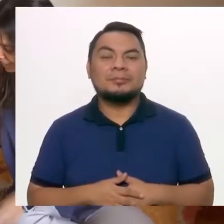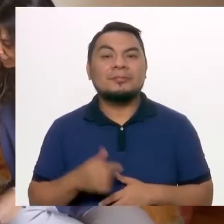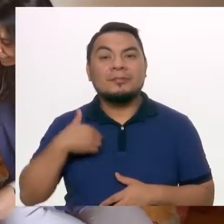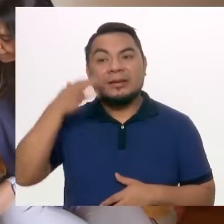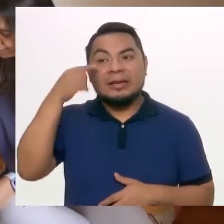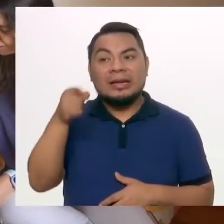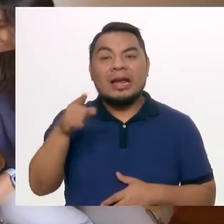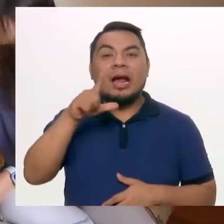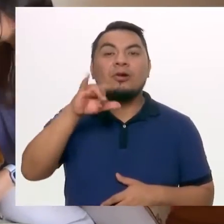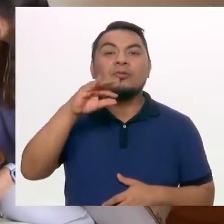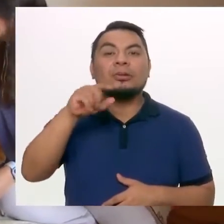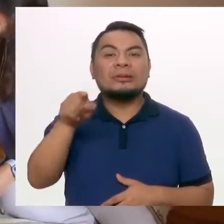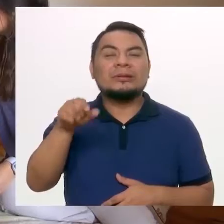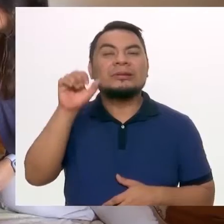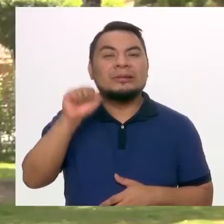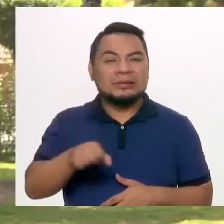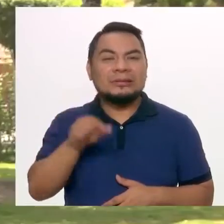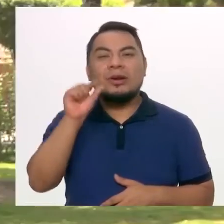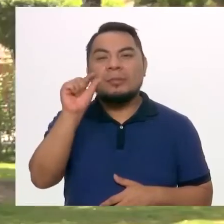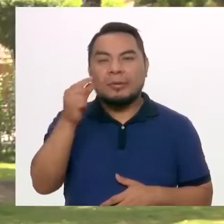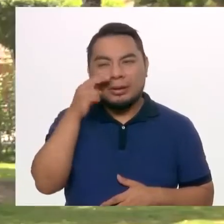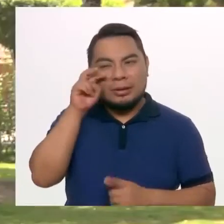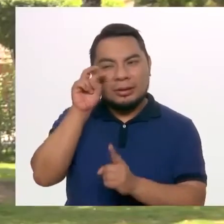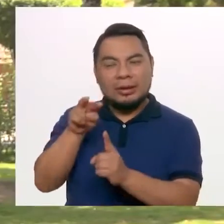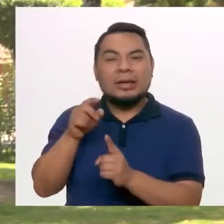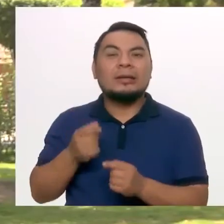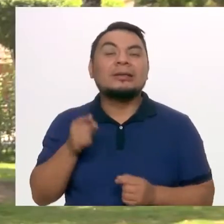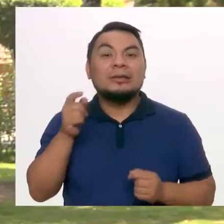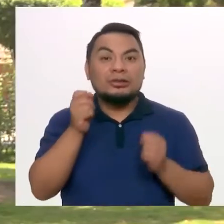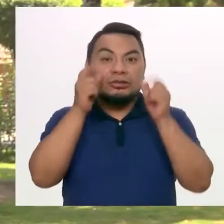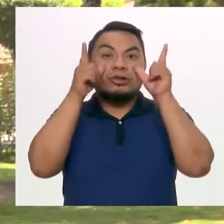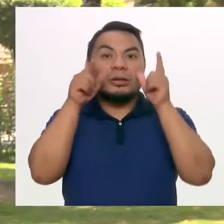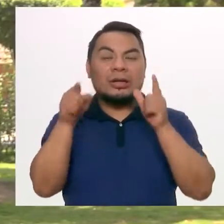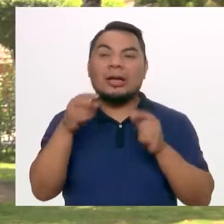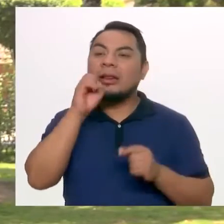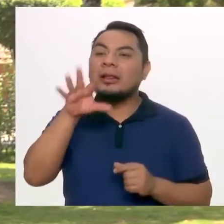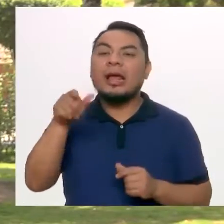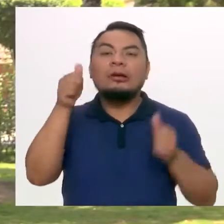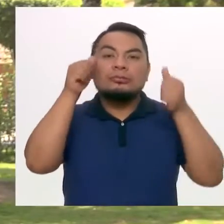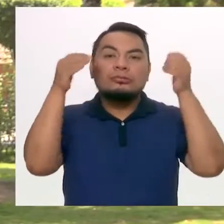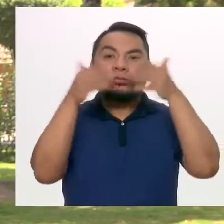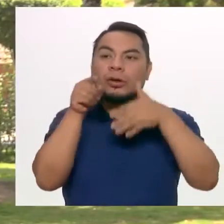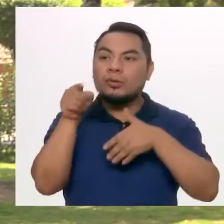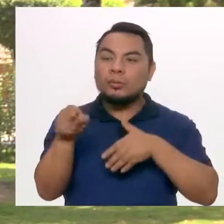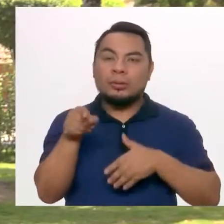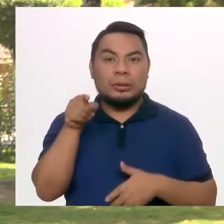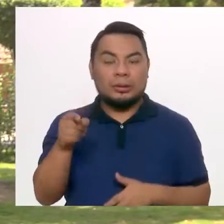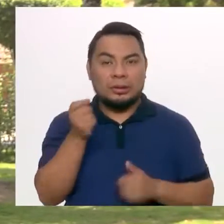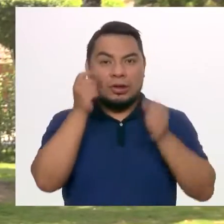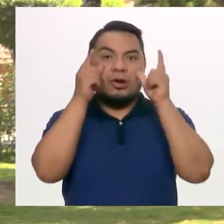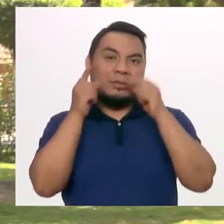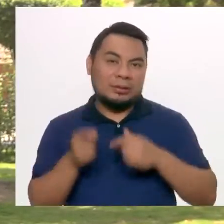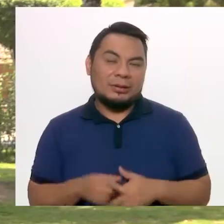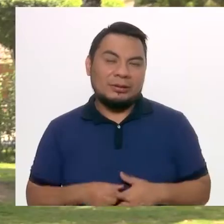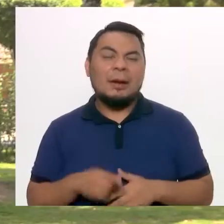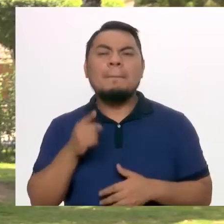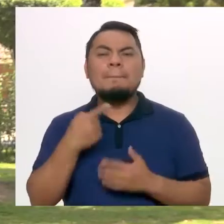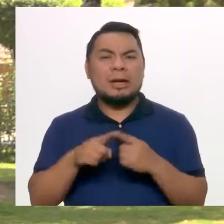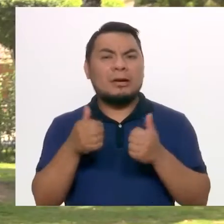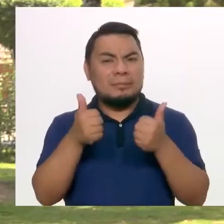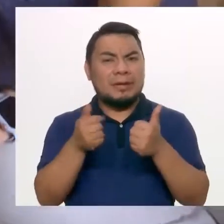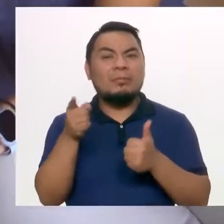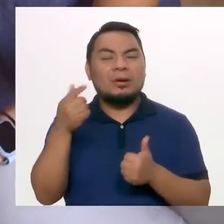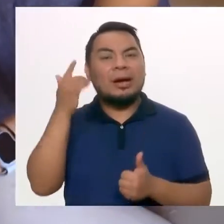Creo que Lucía sí cambió un poco luego de recibir esta noticia, pero cambió para bien porque ya no se esforzaba